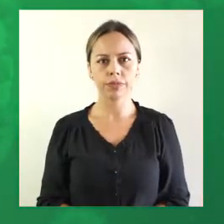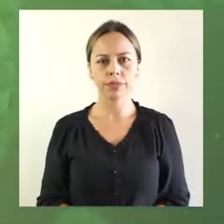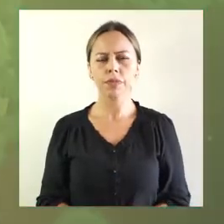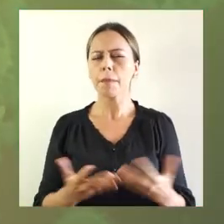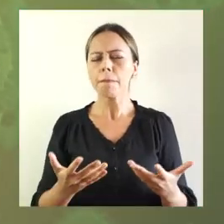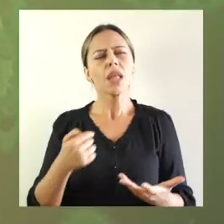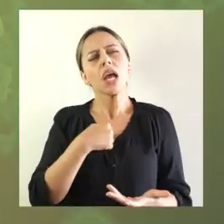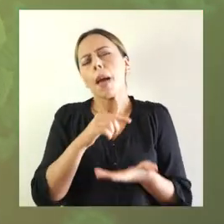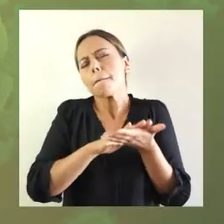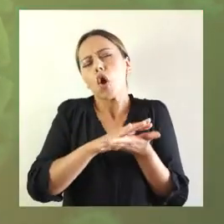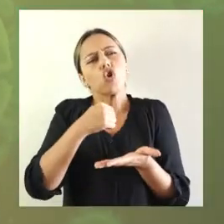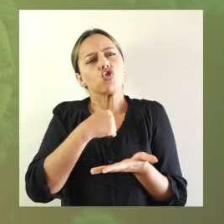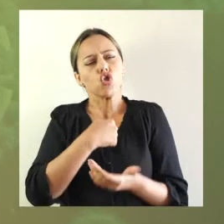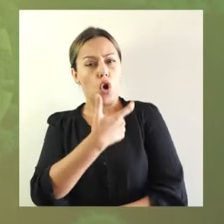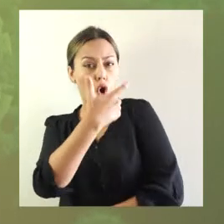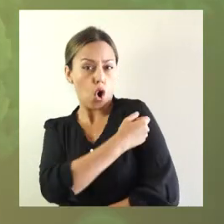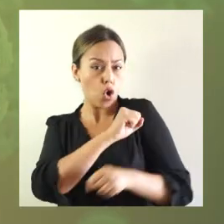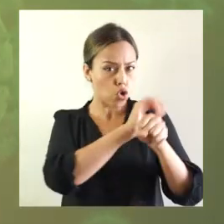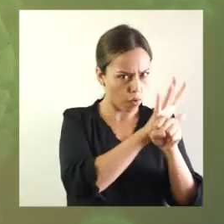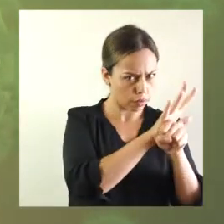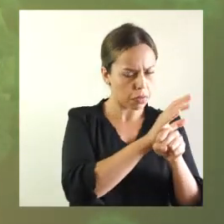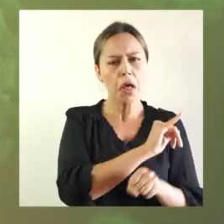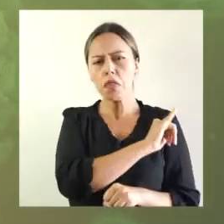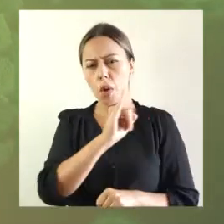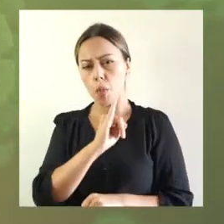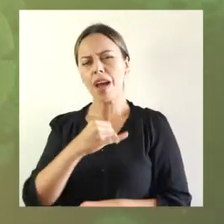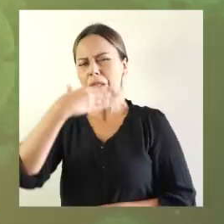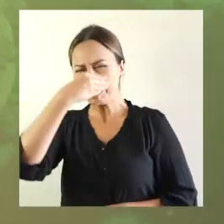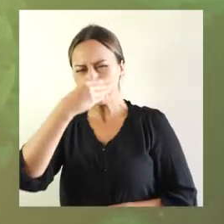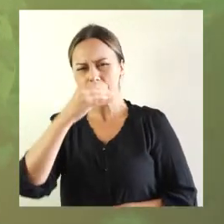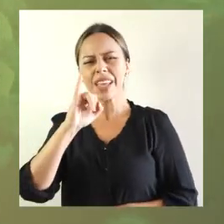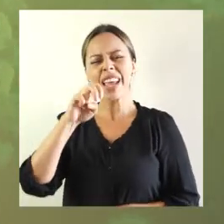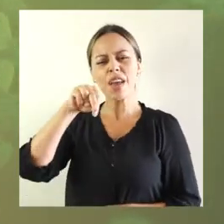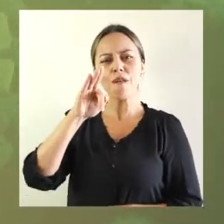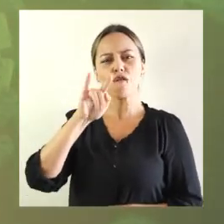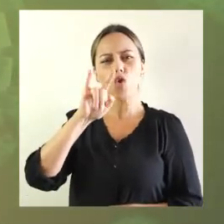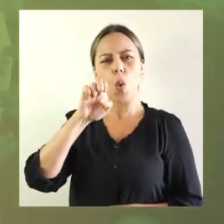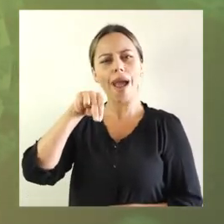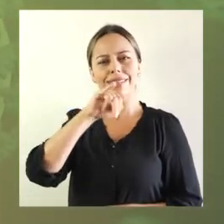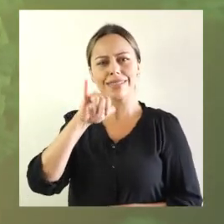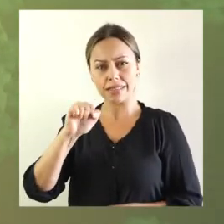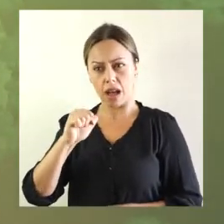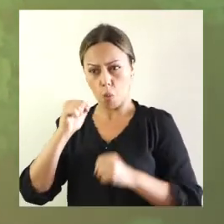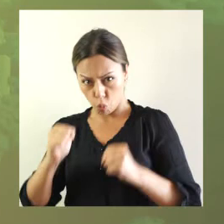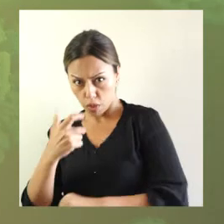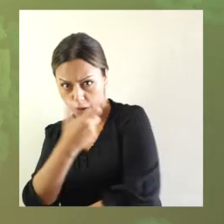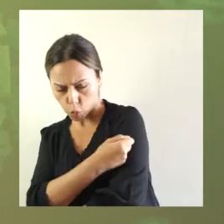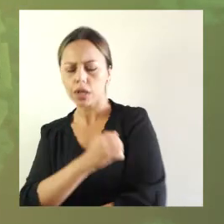Si me vacuno contra el COVID-19, ¿podré vacunarme contra la influenza también? Sí,